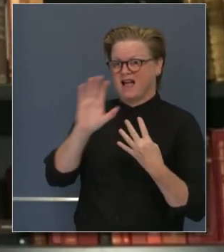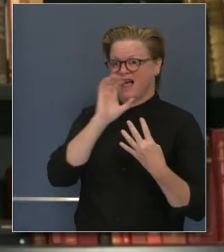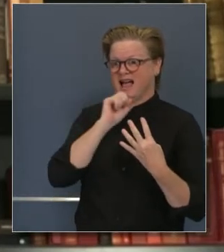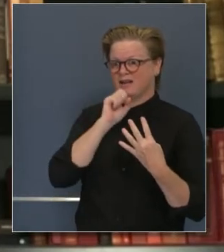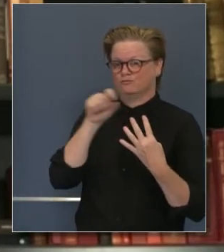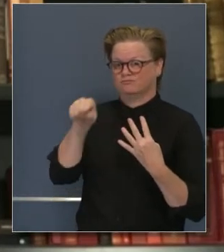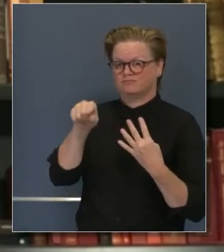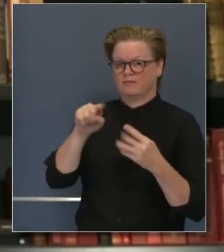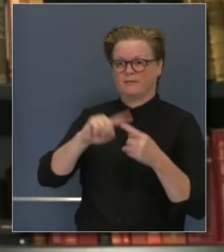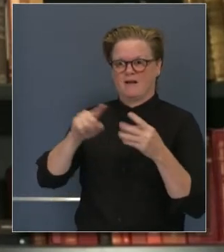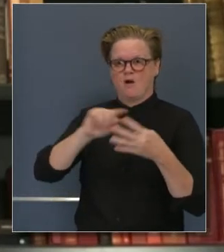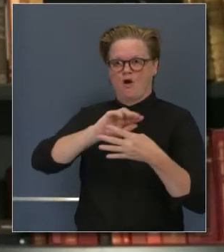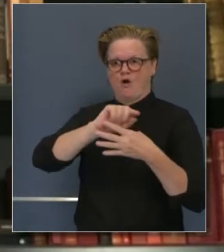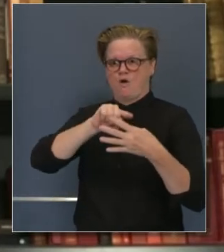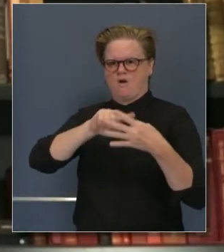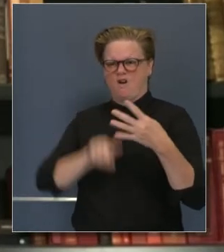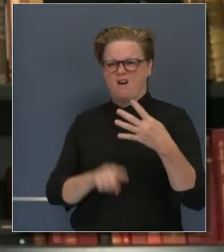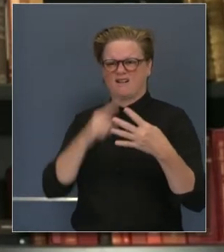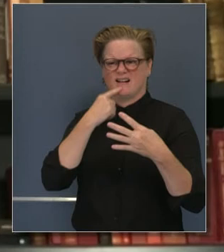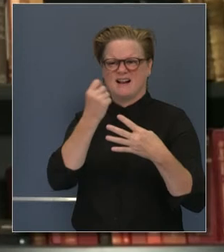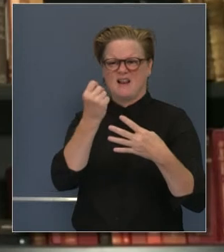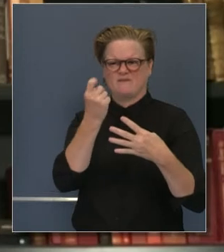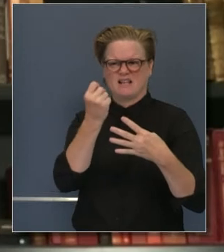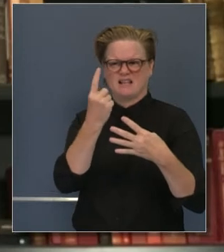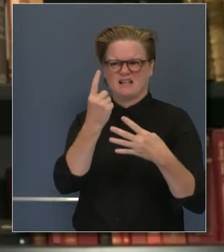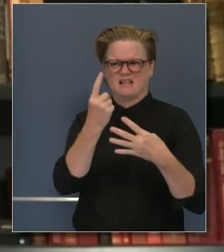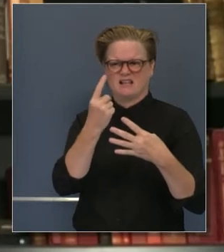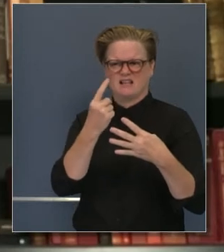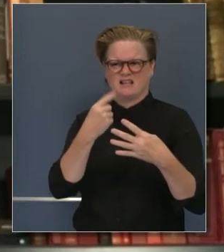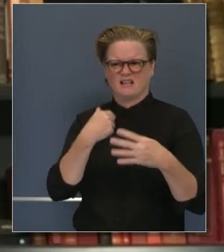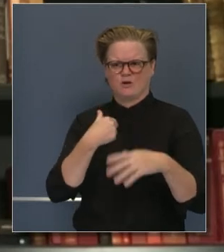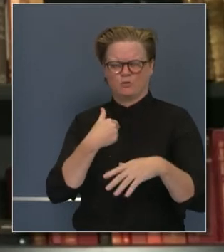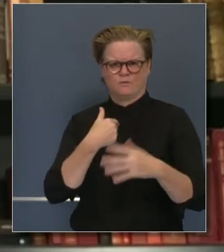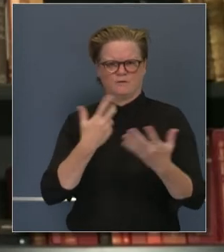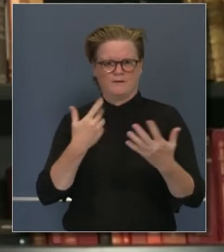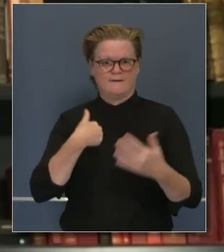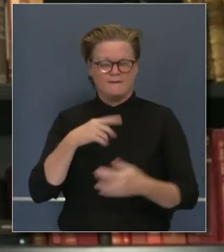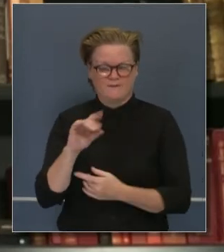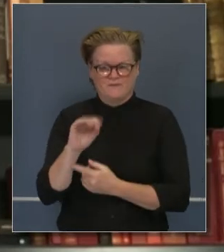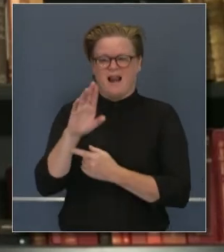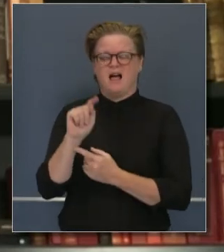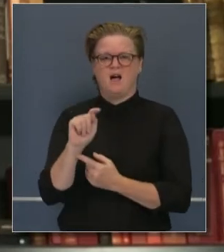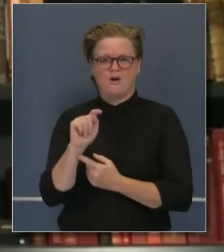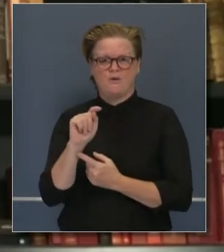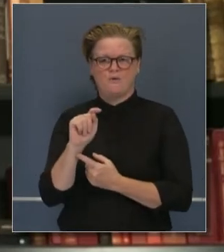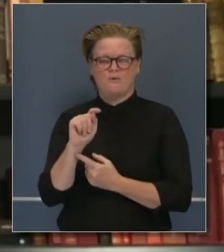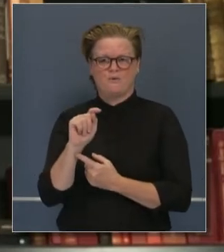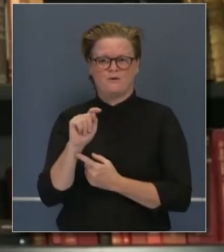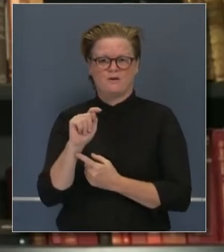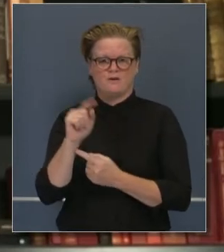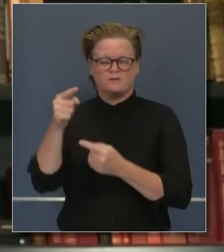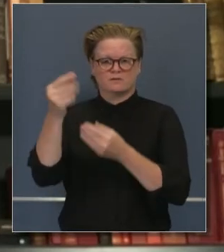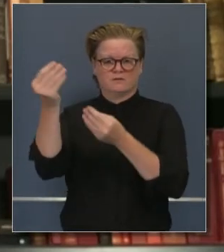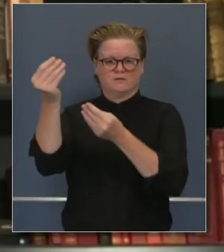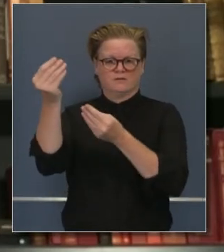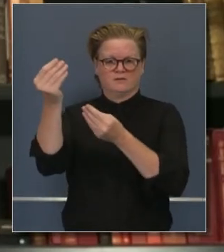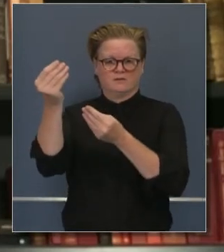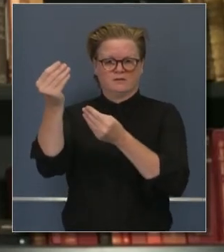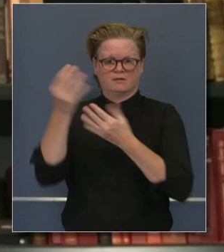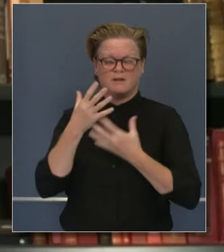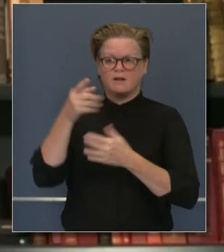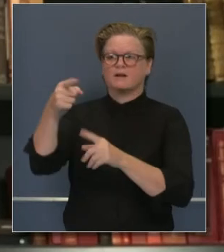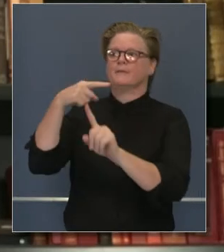Todos ellos de menos de 11 años de edad. Pero cuando descubrimos, más bien cuando nos dijeron del caso